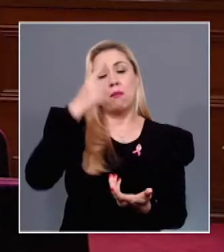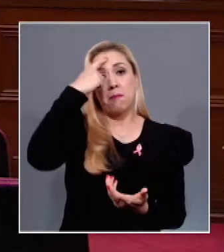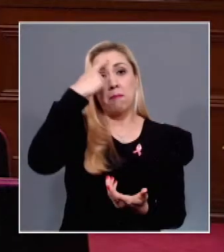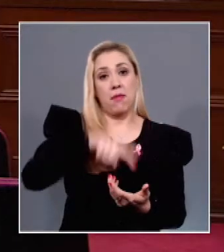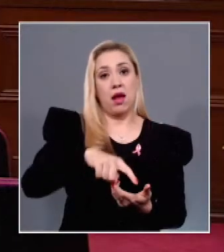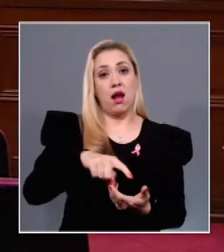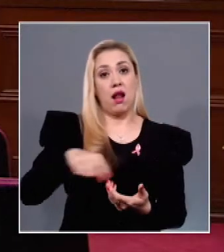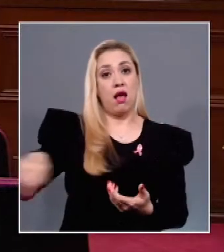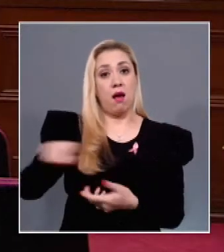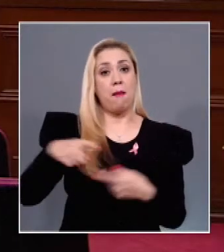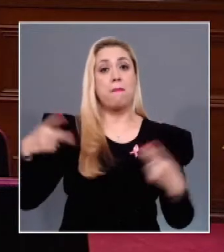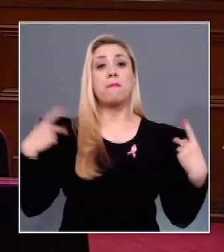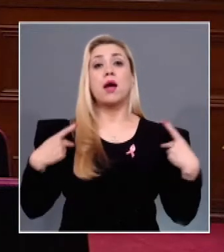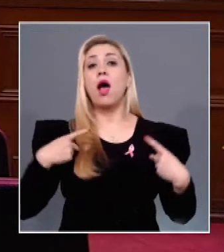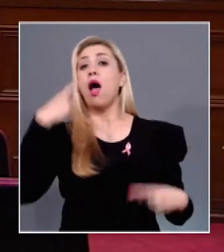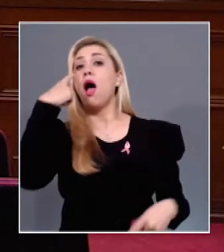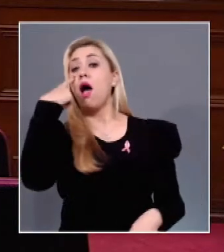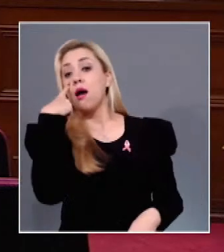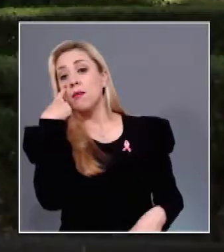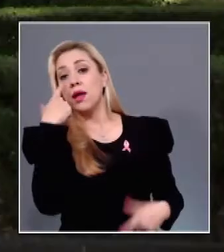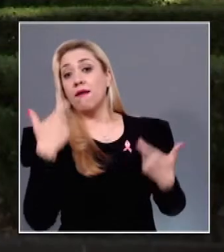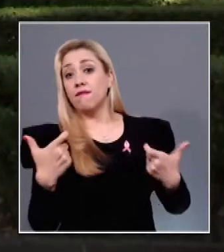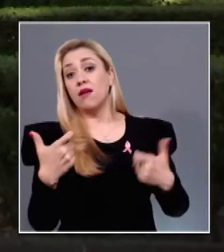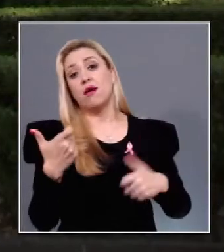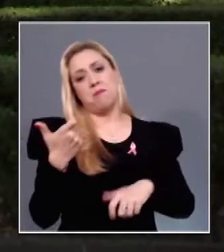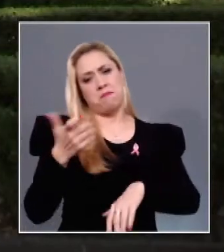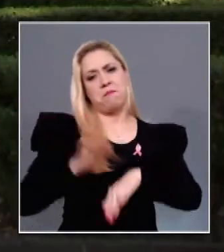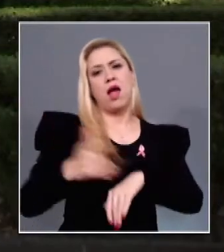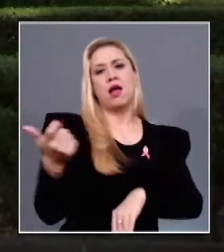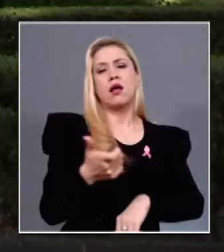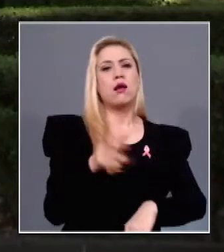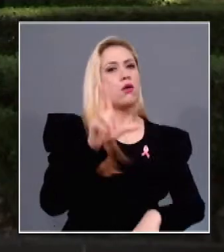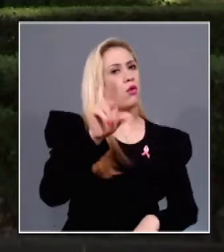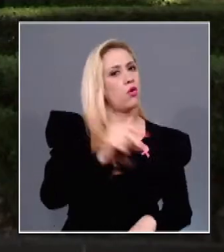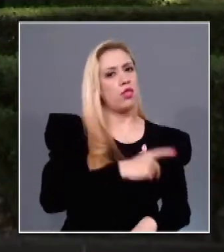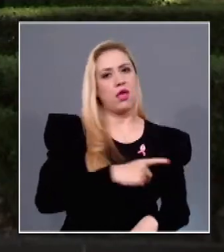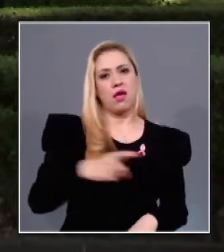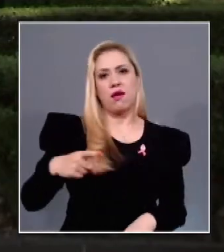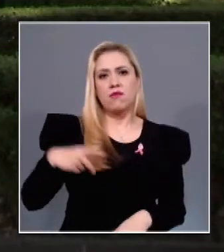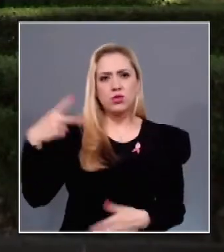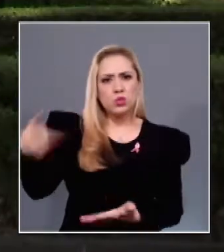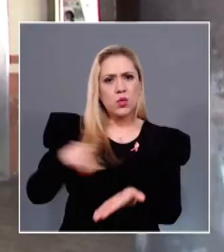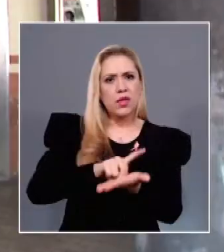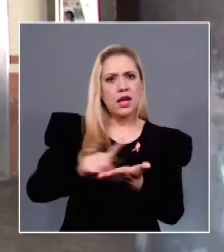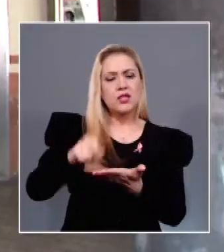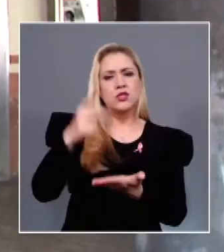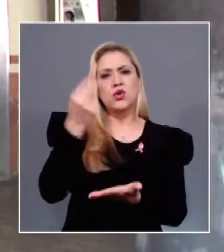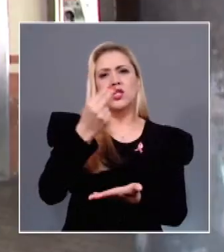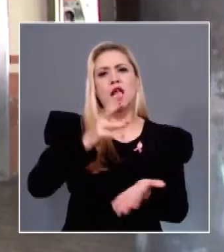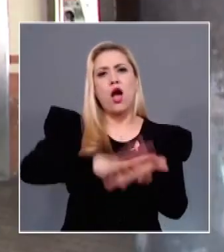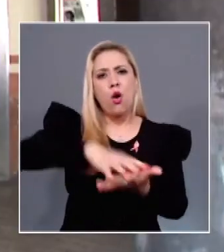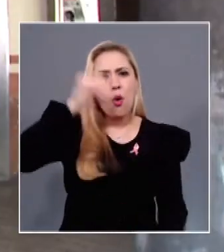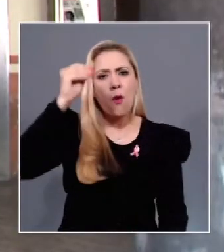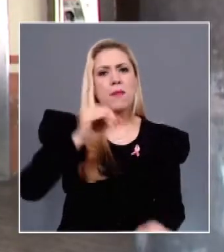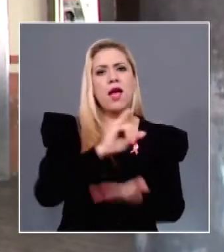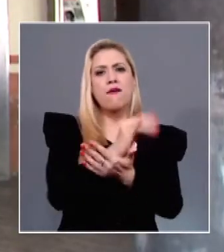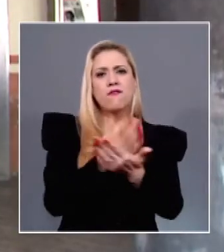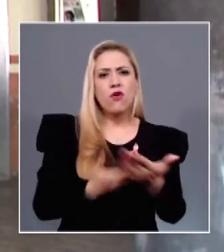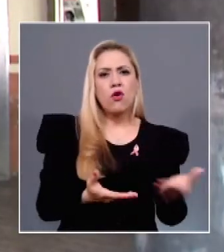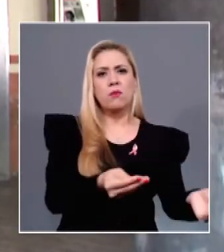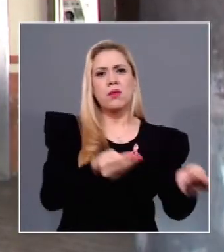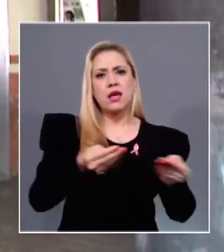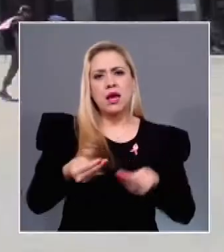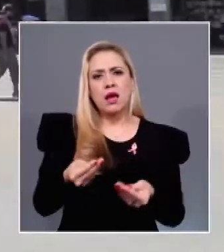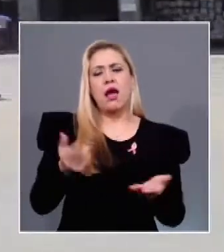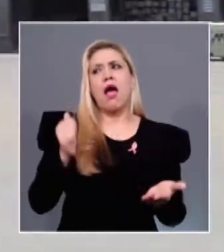Por esta misma razón, el Pleno invalidó disposiciones de leyes de ingresos de distintos municipios de los estados